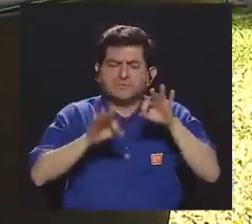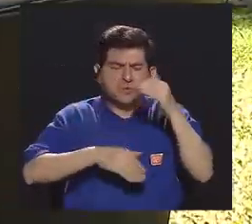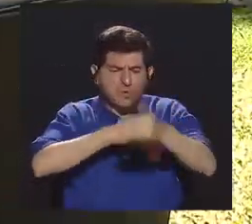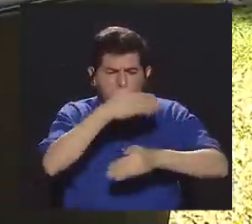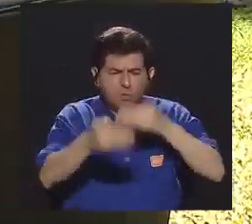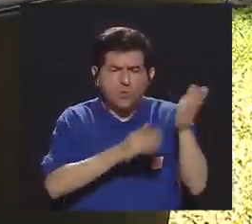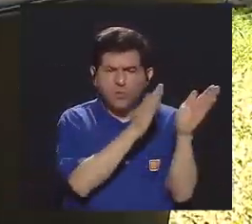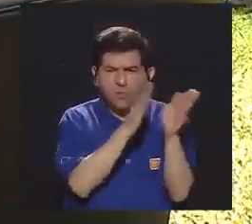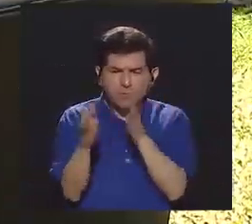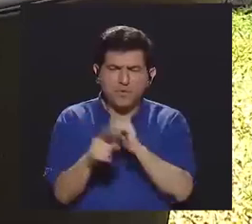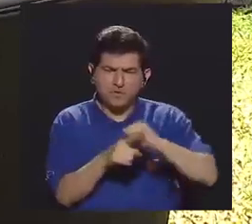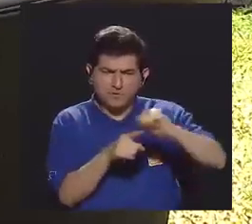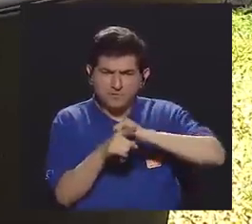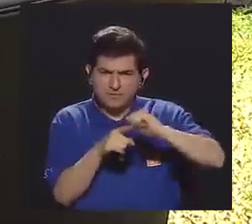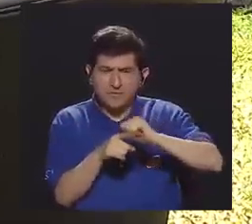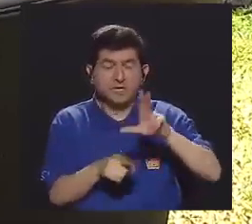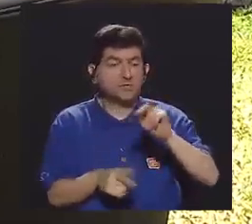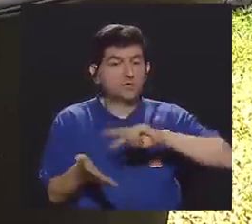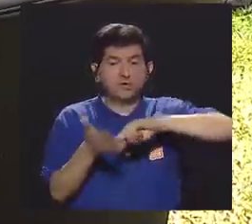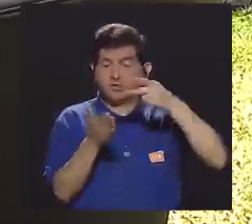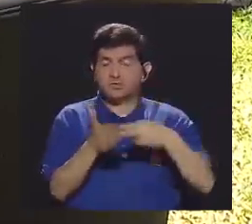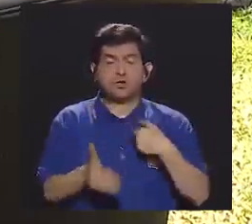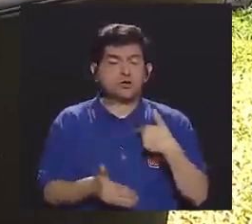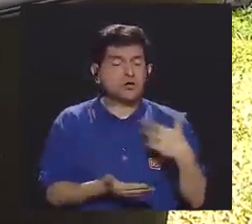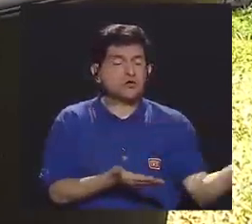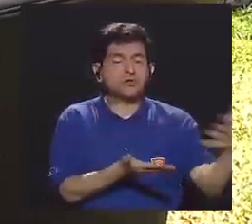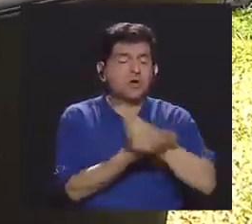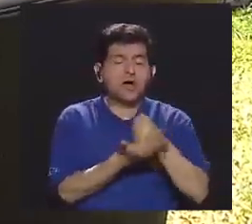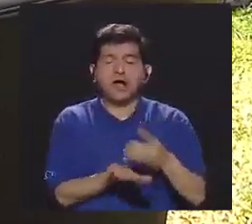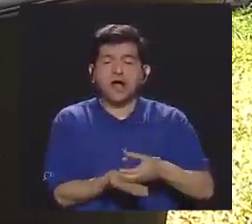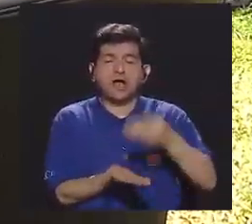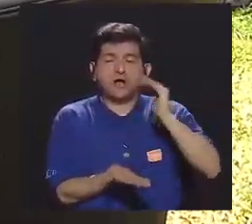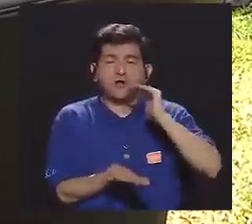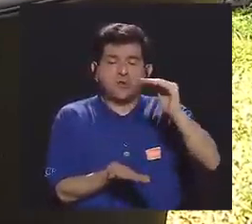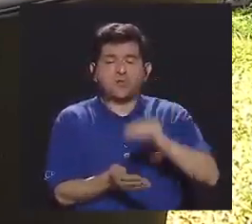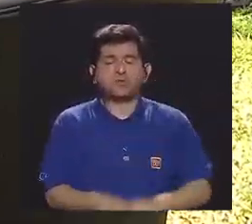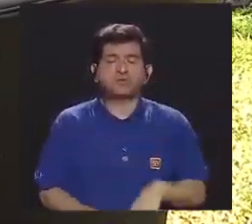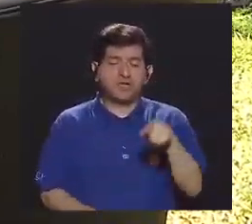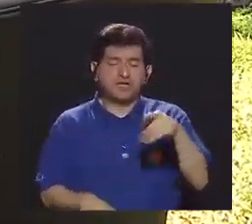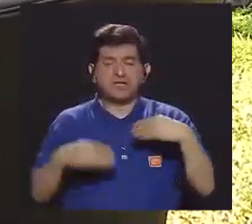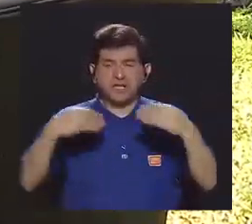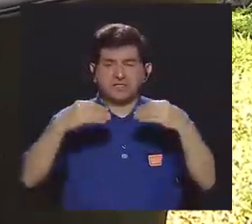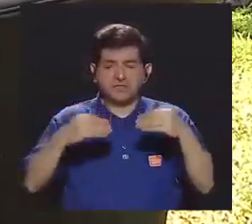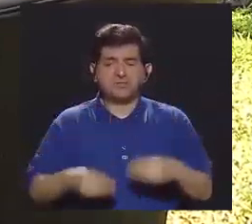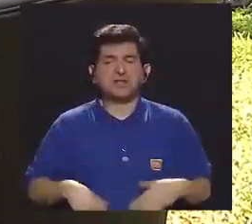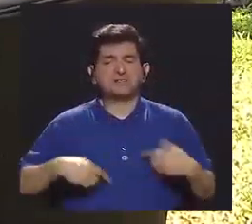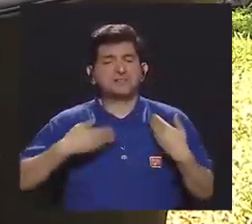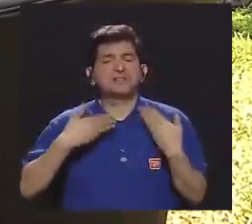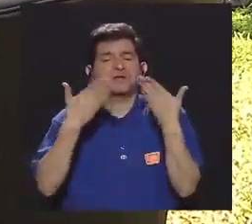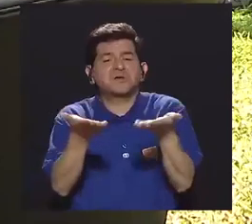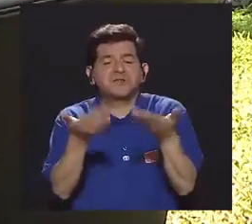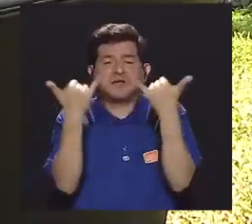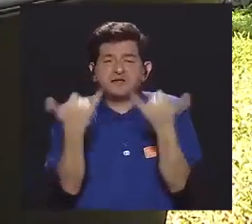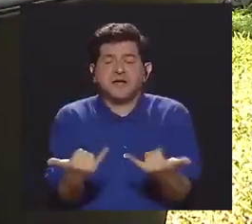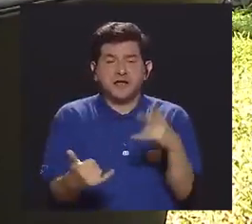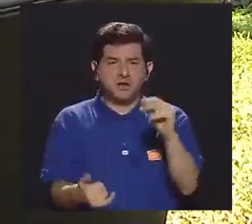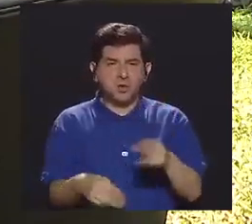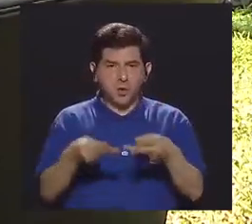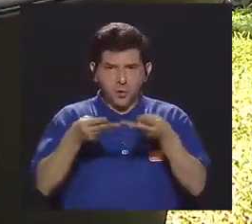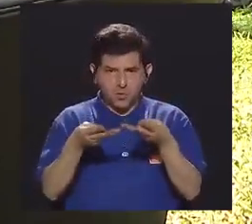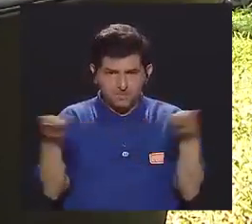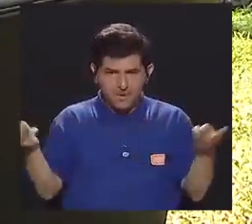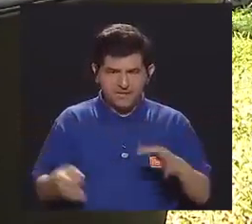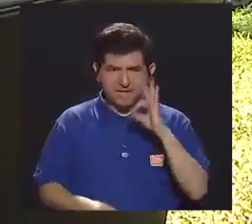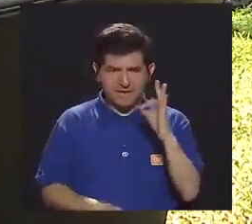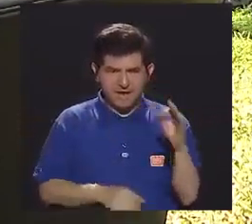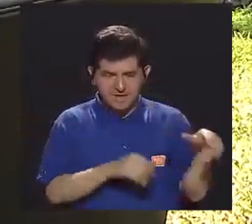proceso de formación, de capacitación previo, no era que yo agarro un poco de botellas plásticas en una bolsa y las voy a entregar y me van a dar, sino que tenía que ser el